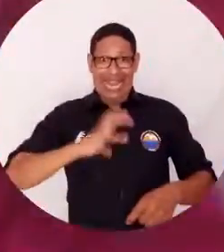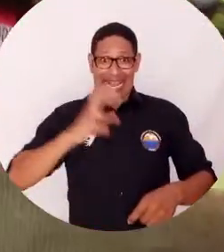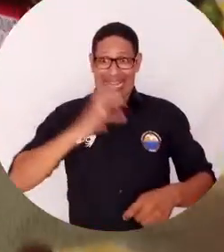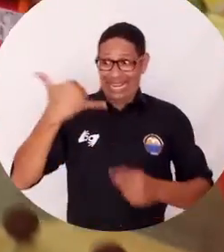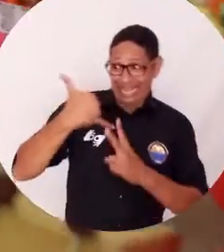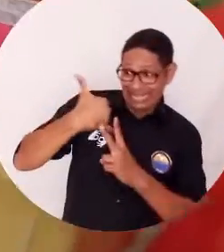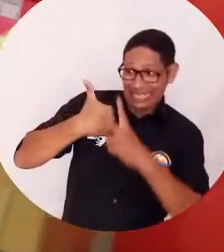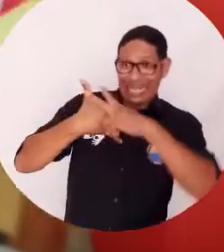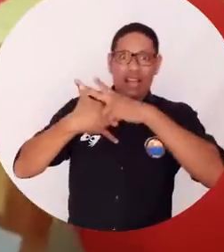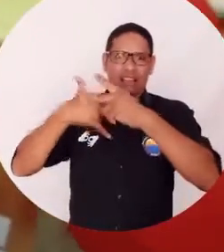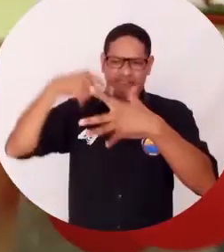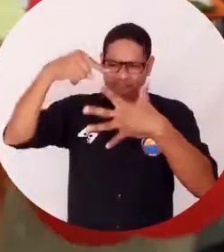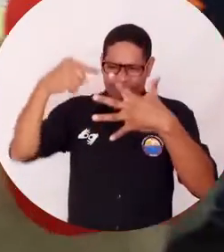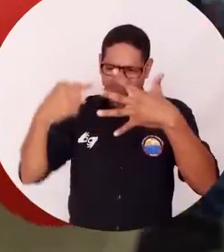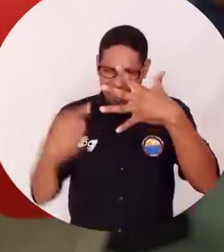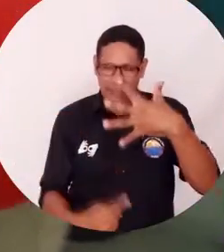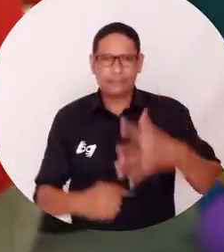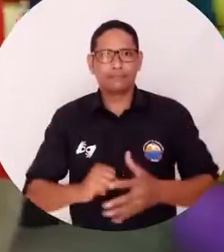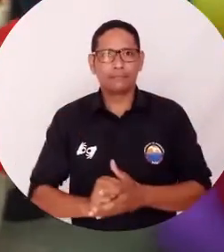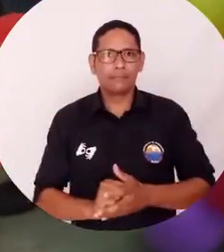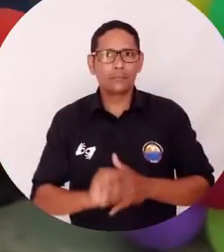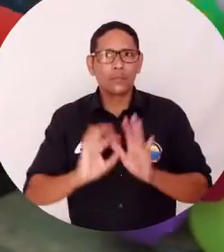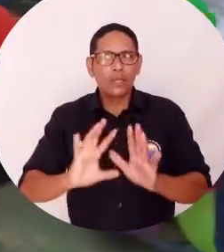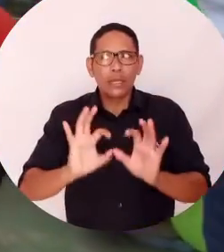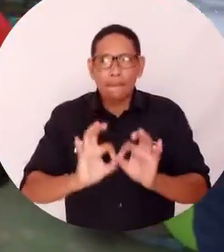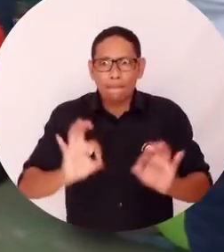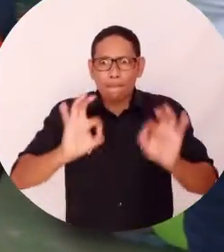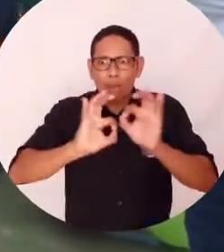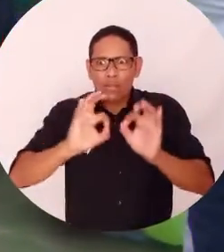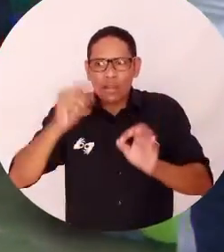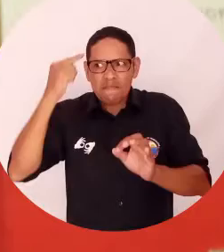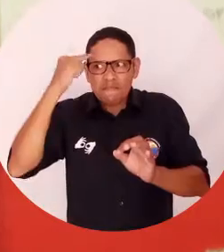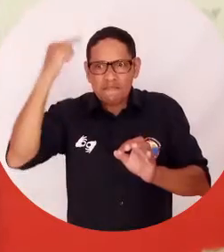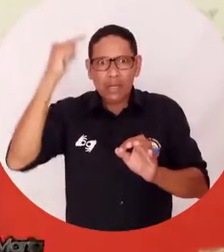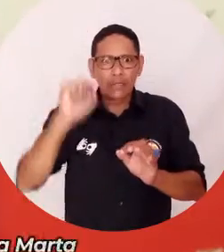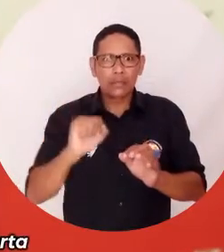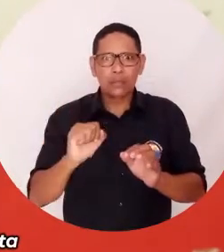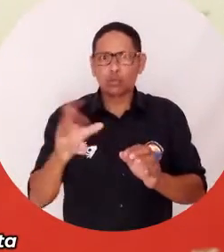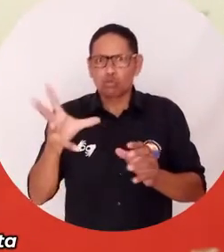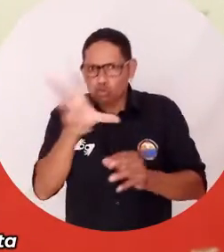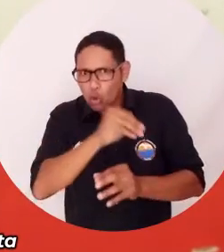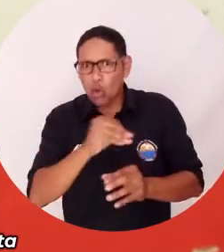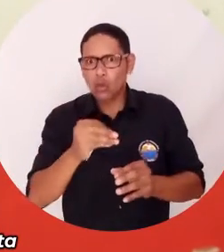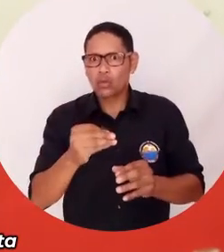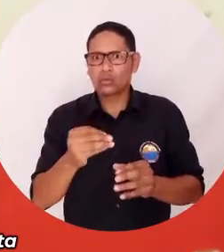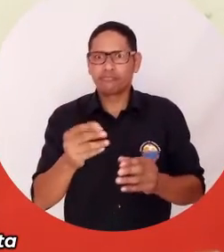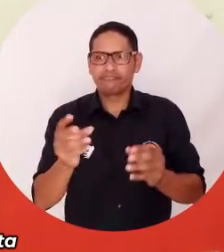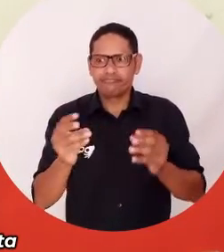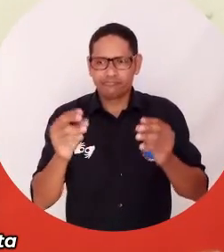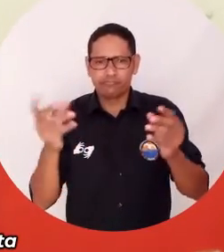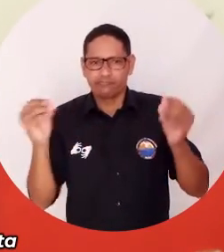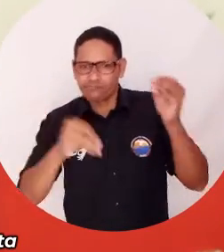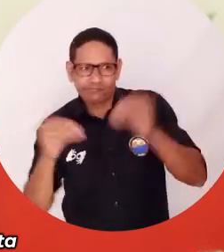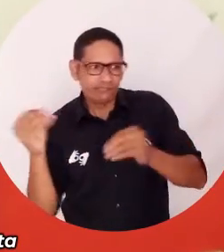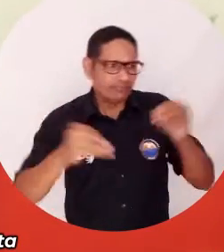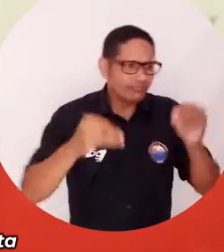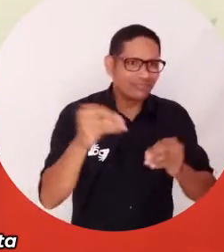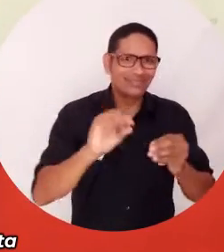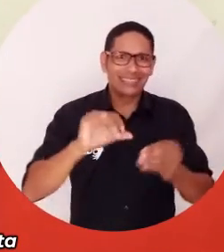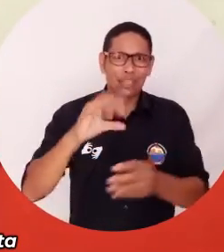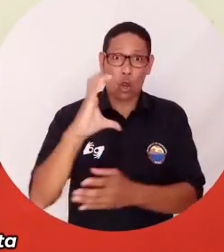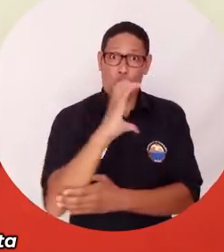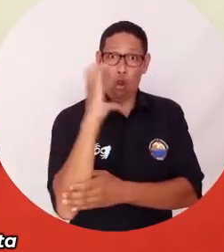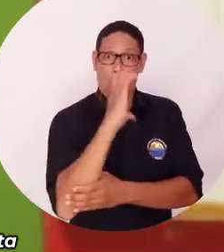de cada una de las regiones de Colombia. La idea es integrarnos, integrar a todos los pasillos y tomamos pues las